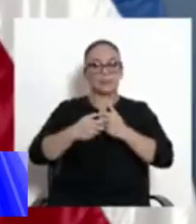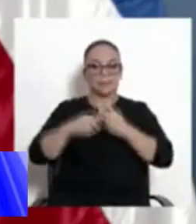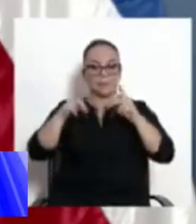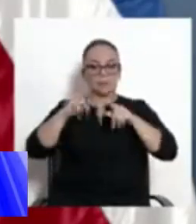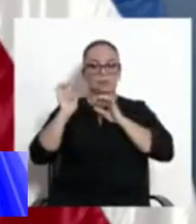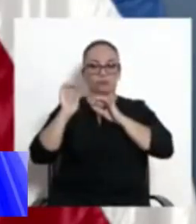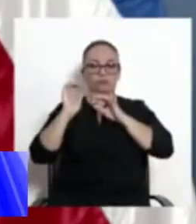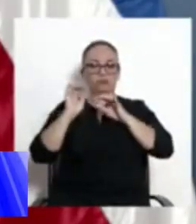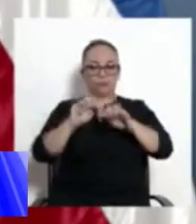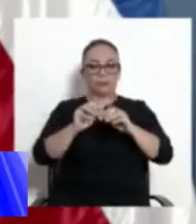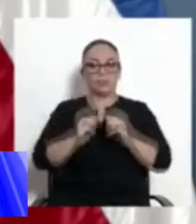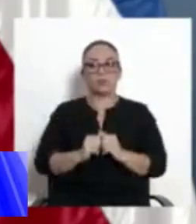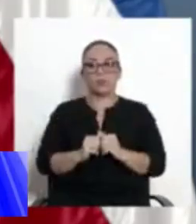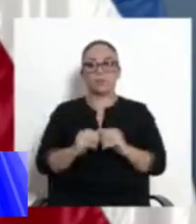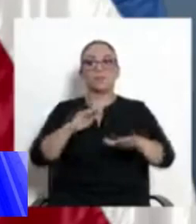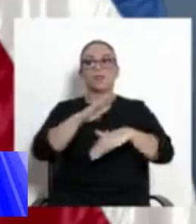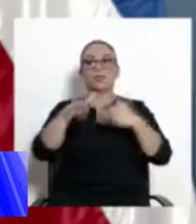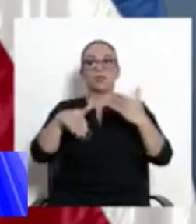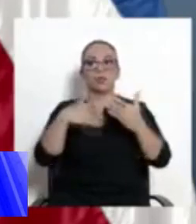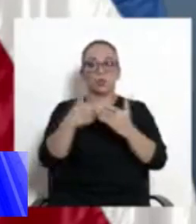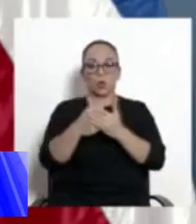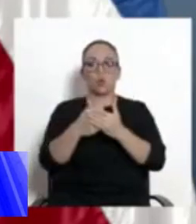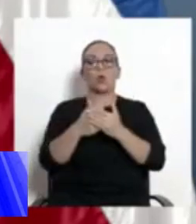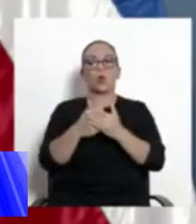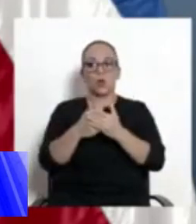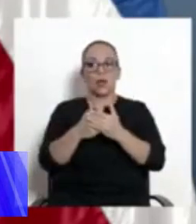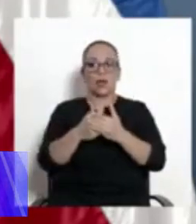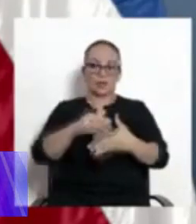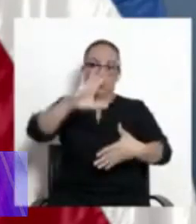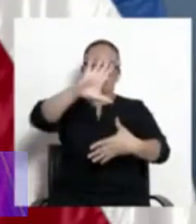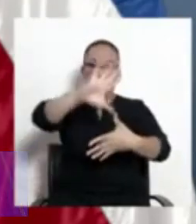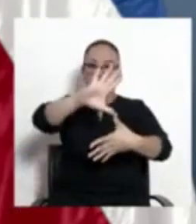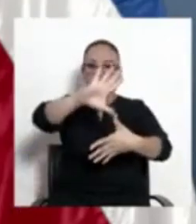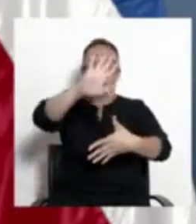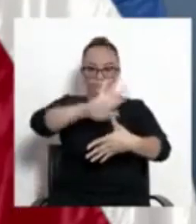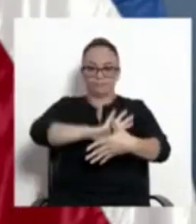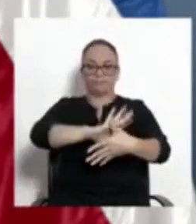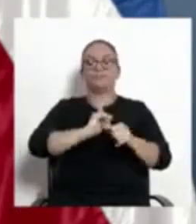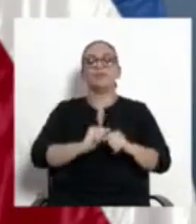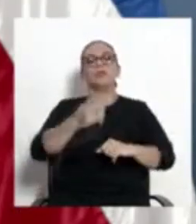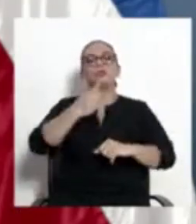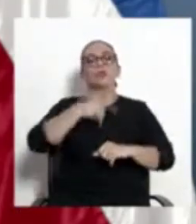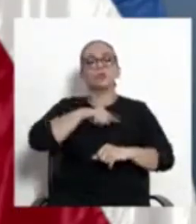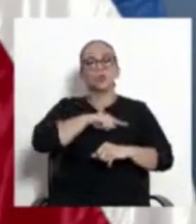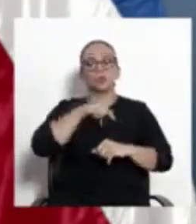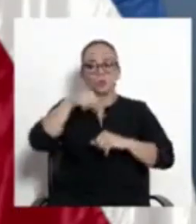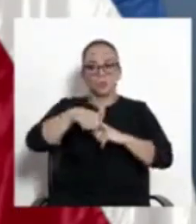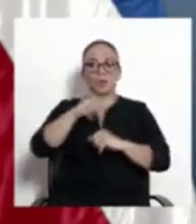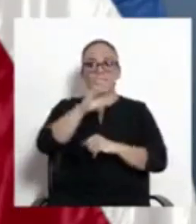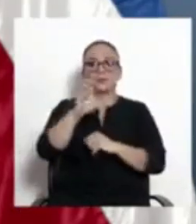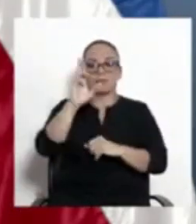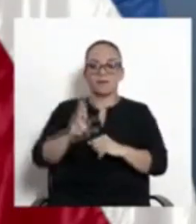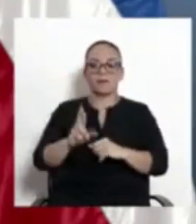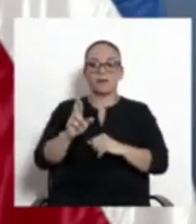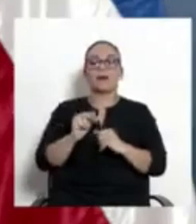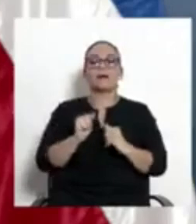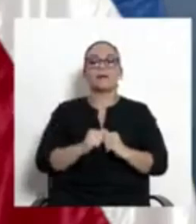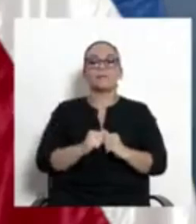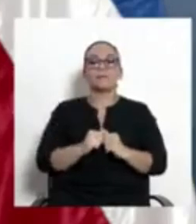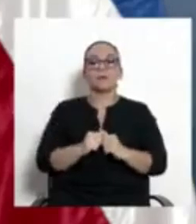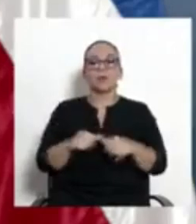de todo el continente americano y nosotros somos un país de paso de